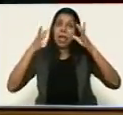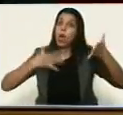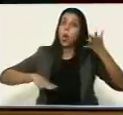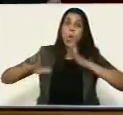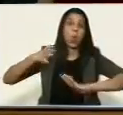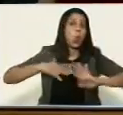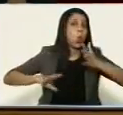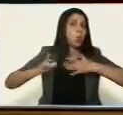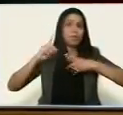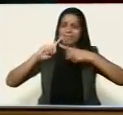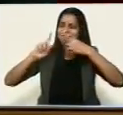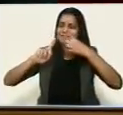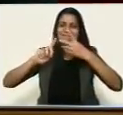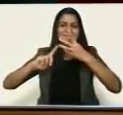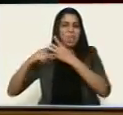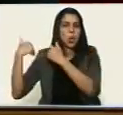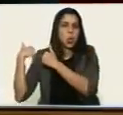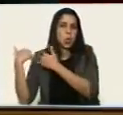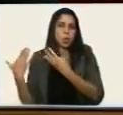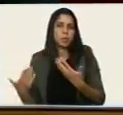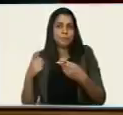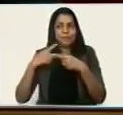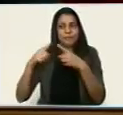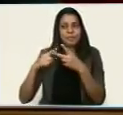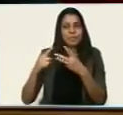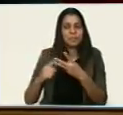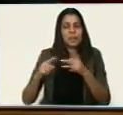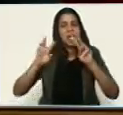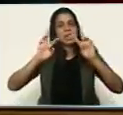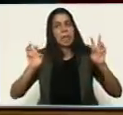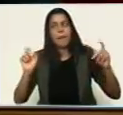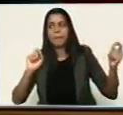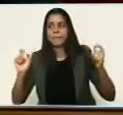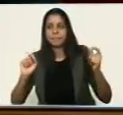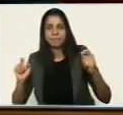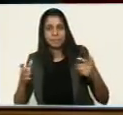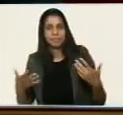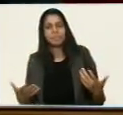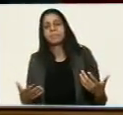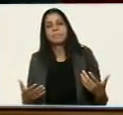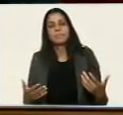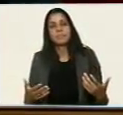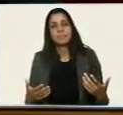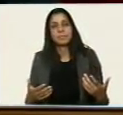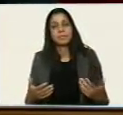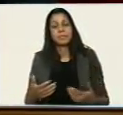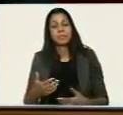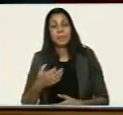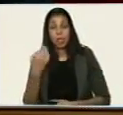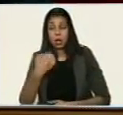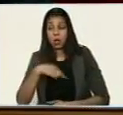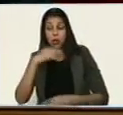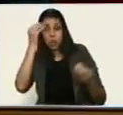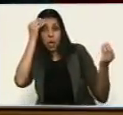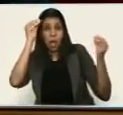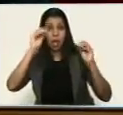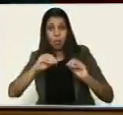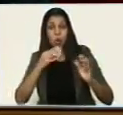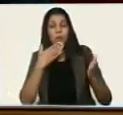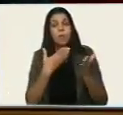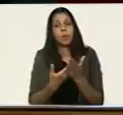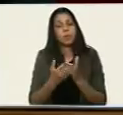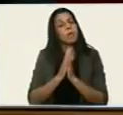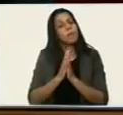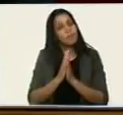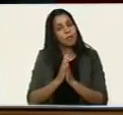Tiene tareas en medio del tema este del diálogo. Si estamos de acuerdo con esa propuesta,